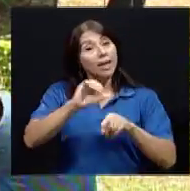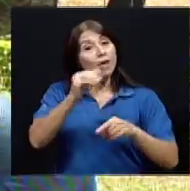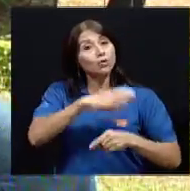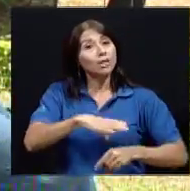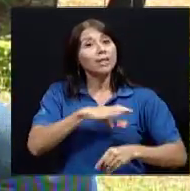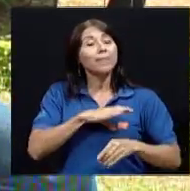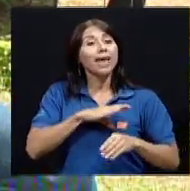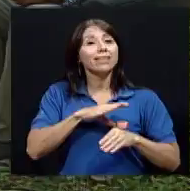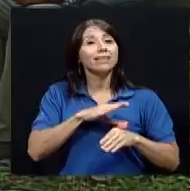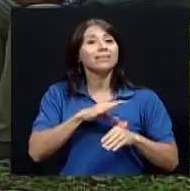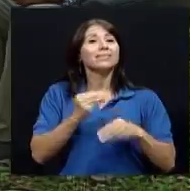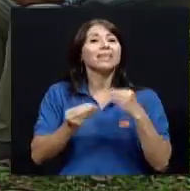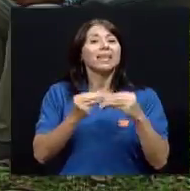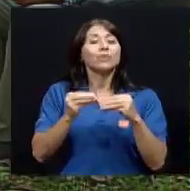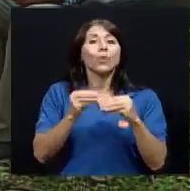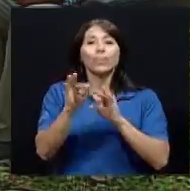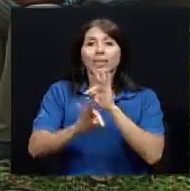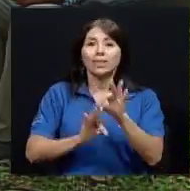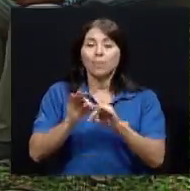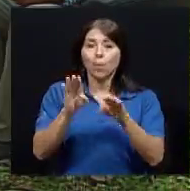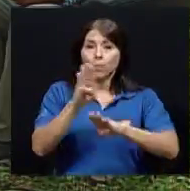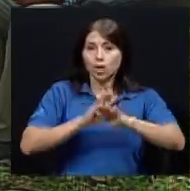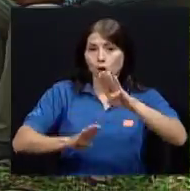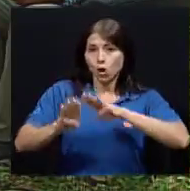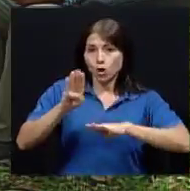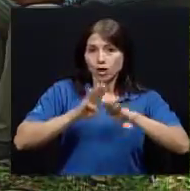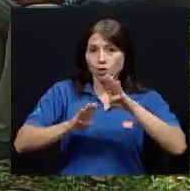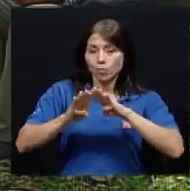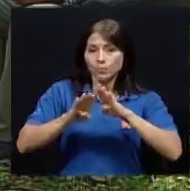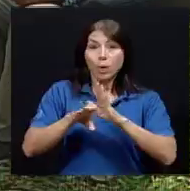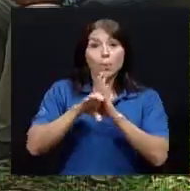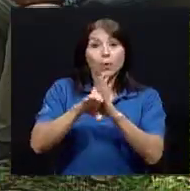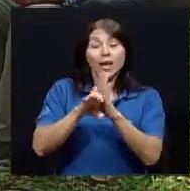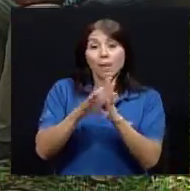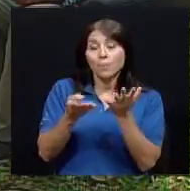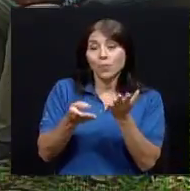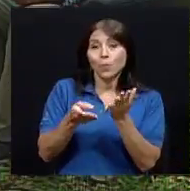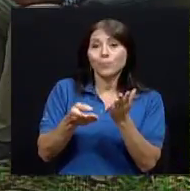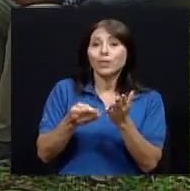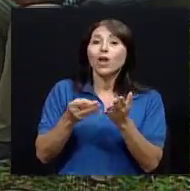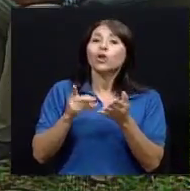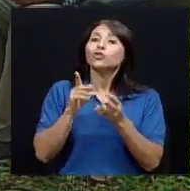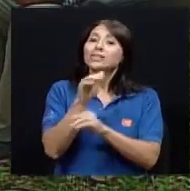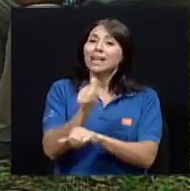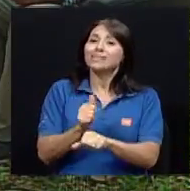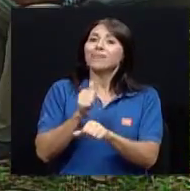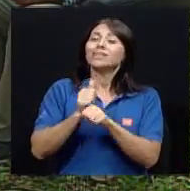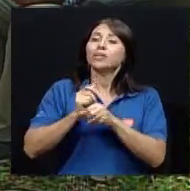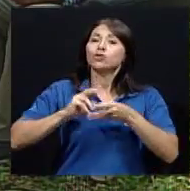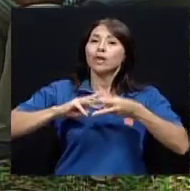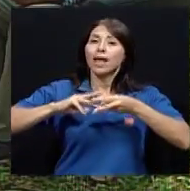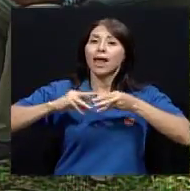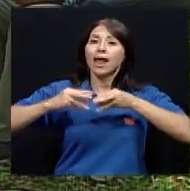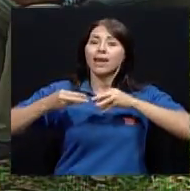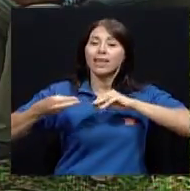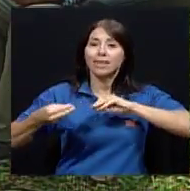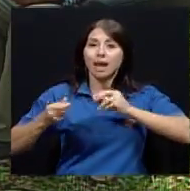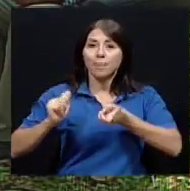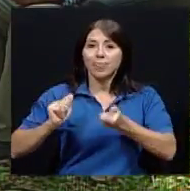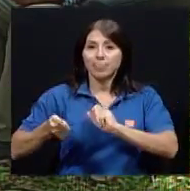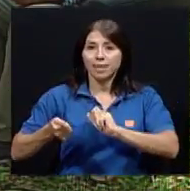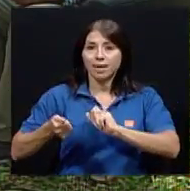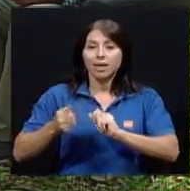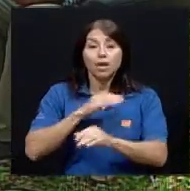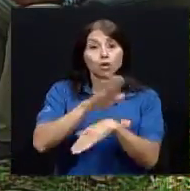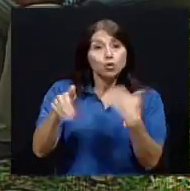tipo biológico, ¿verdad? Los que son, digámoslo así, determinados genéticamente, por poner un ejemplo. Todos sabemos que una persona que